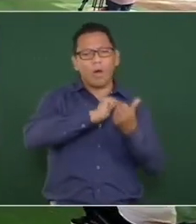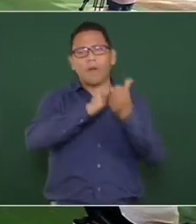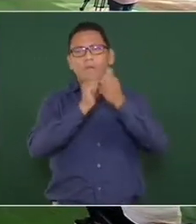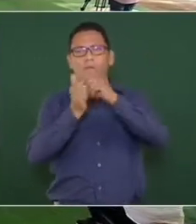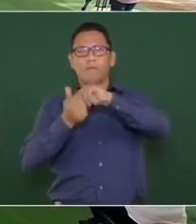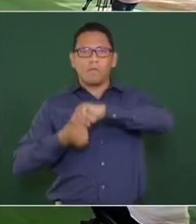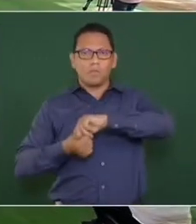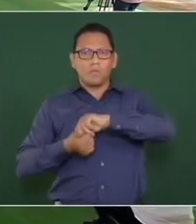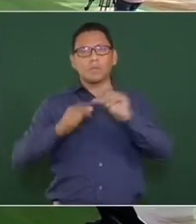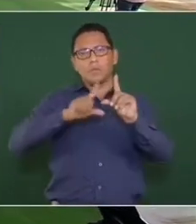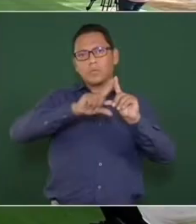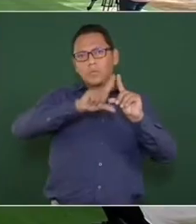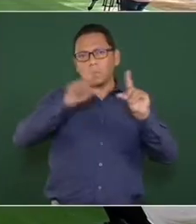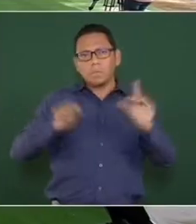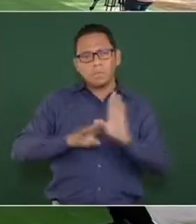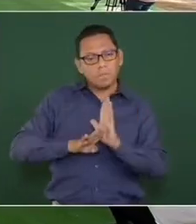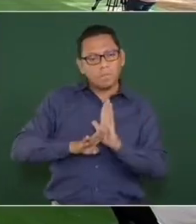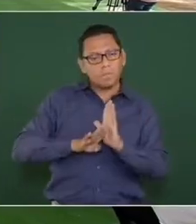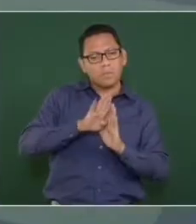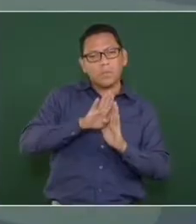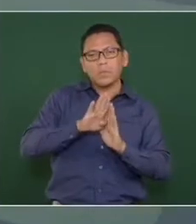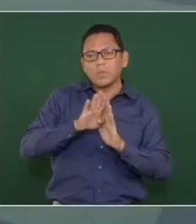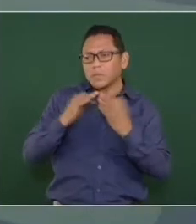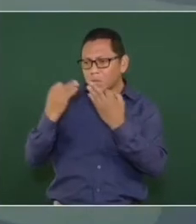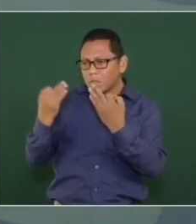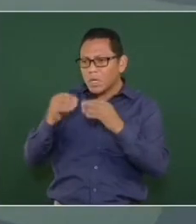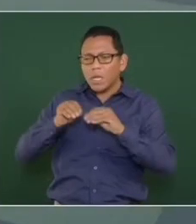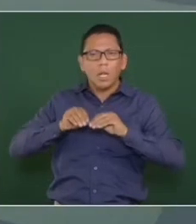transformación de México son notorias.